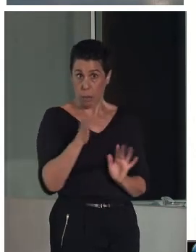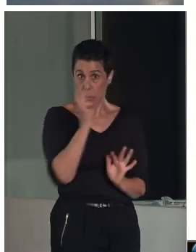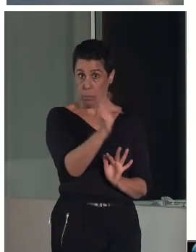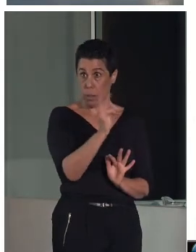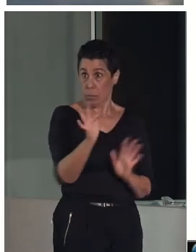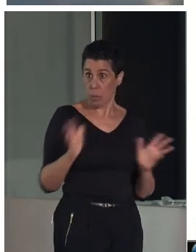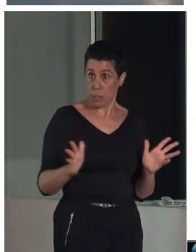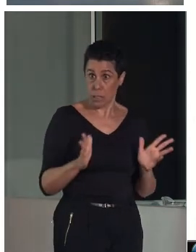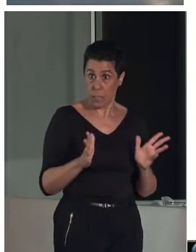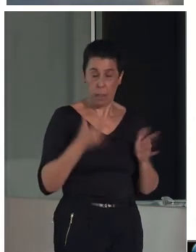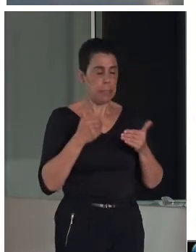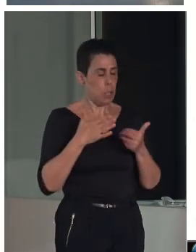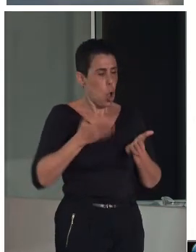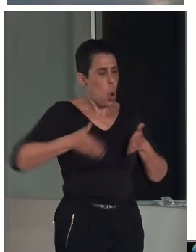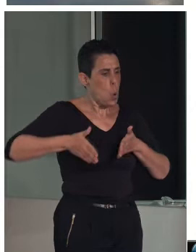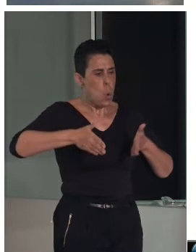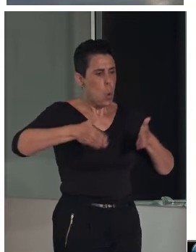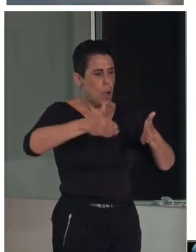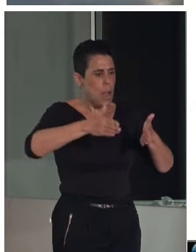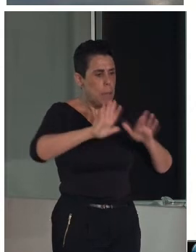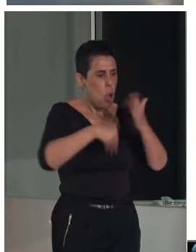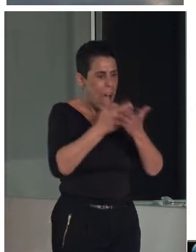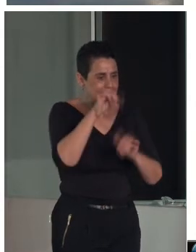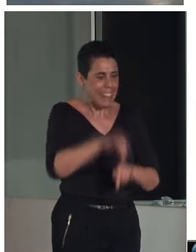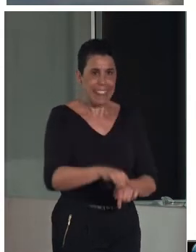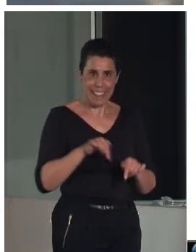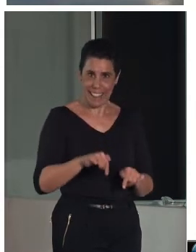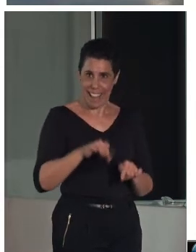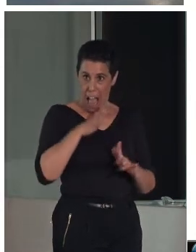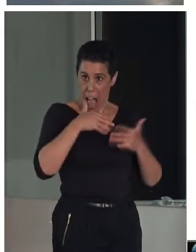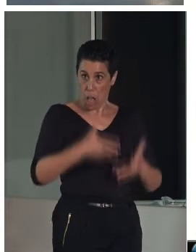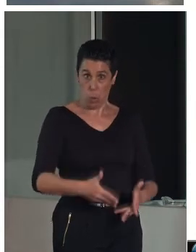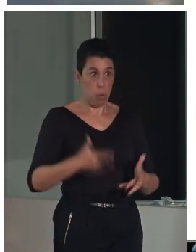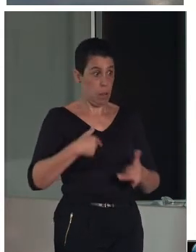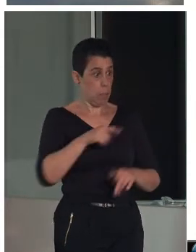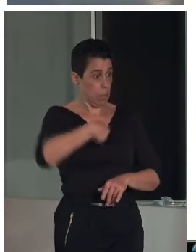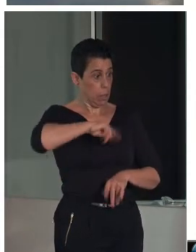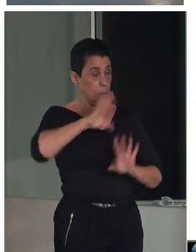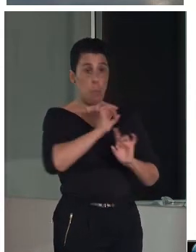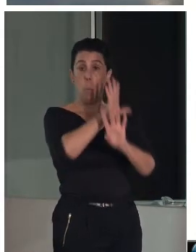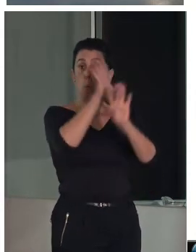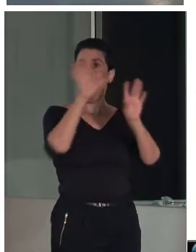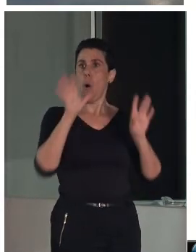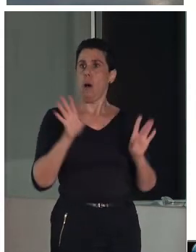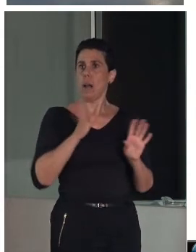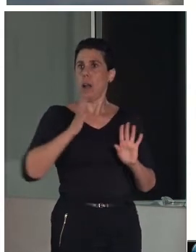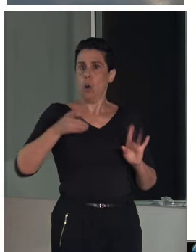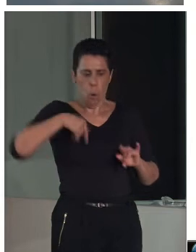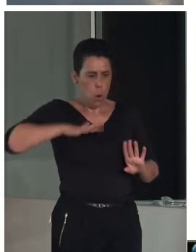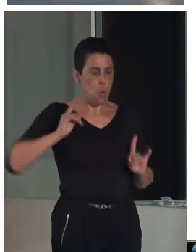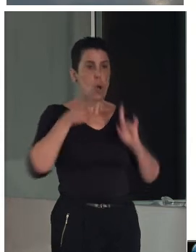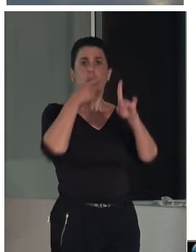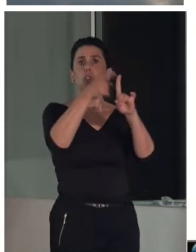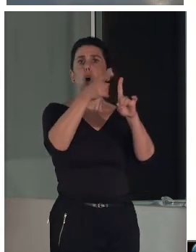Entonces, en todo el camino que nos ha llevado aquí, realmente nosotros teníamos muy claro que teníamos que tener… O nuestro objetivo es